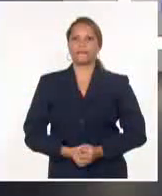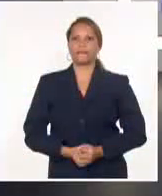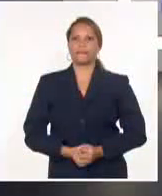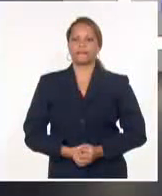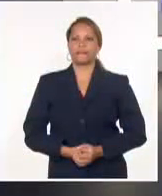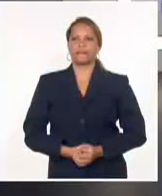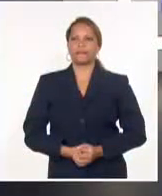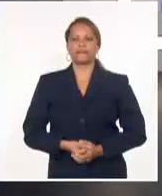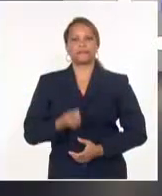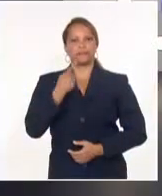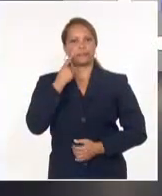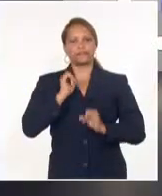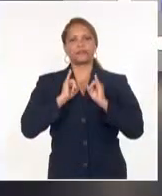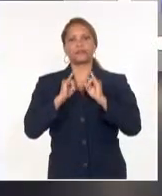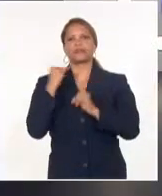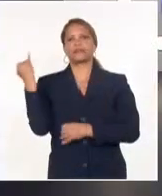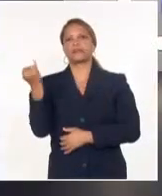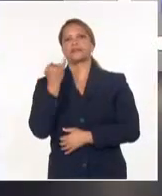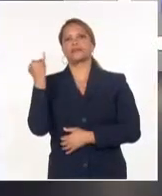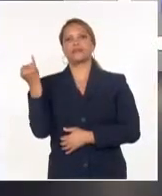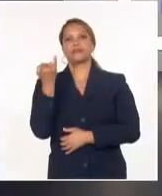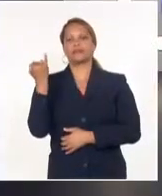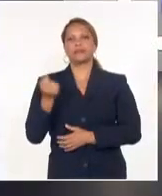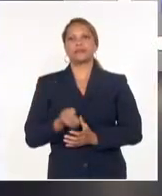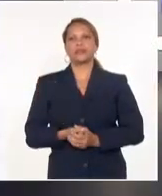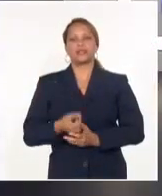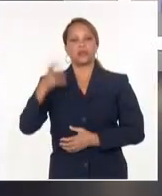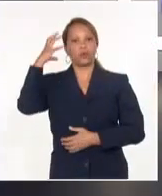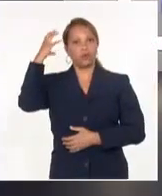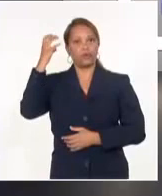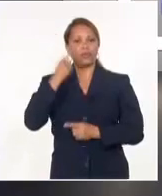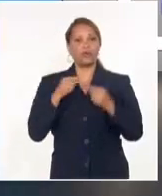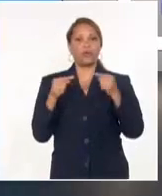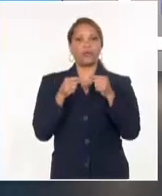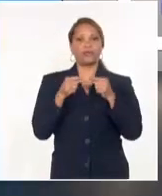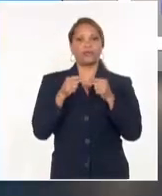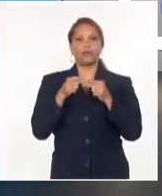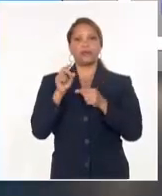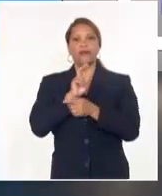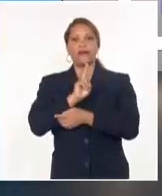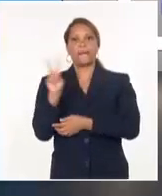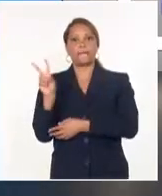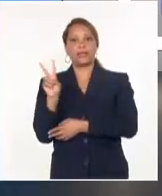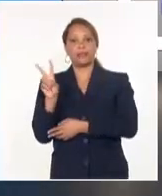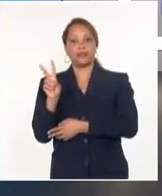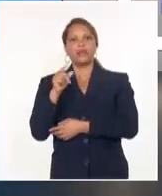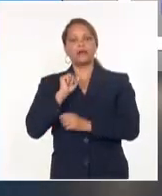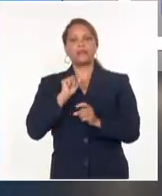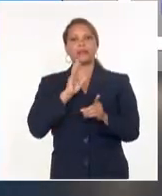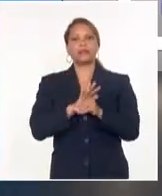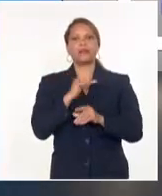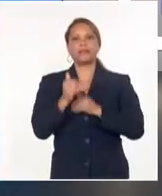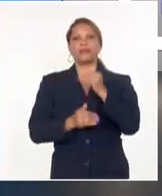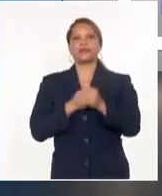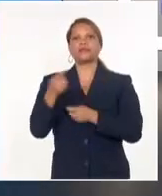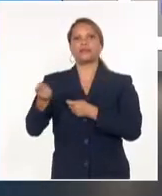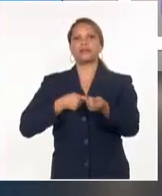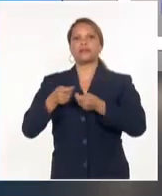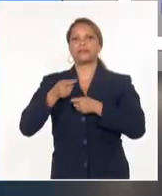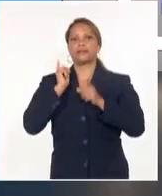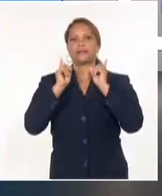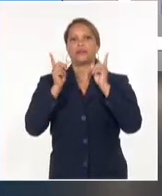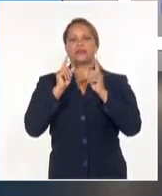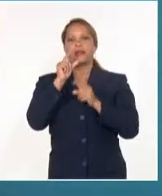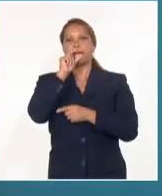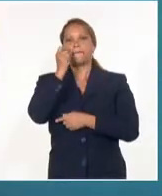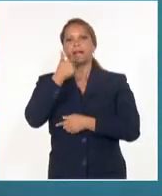Veamos qué sucede más allá de las fronteras cubanas. El gobierno y la oposición en Venezuela anunciaron hoy el reinicio del proceso de negociación política en Barbados.